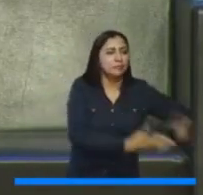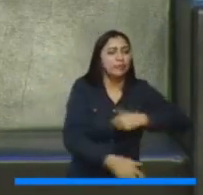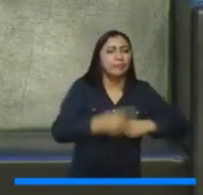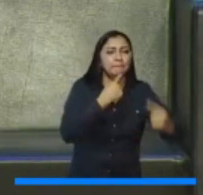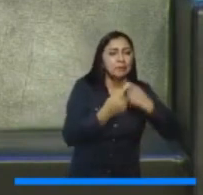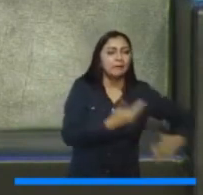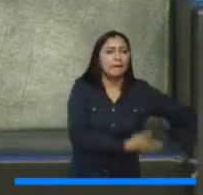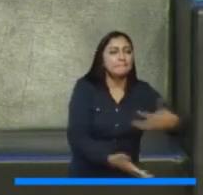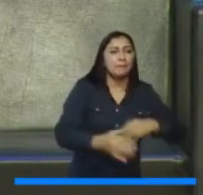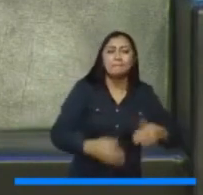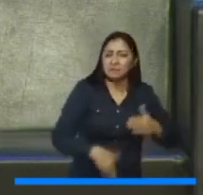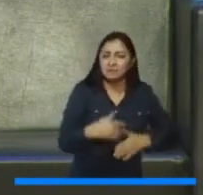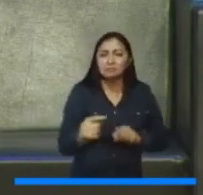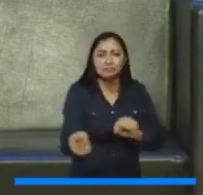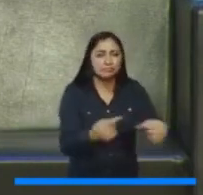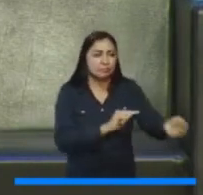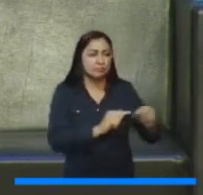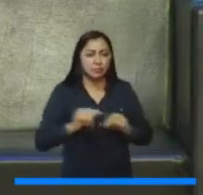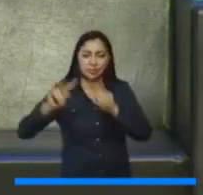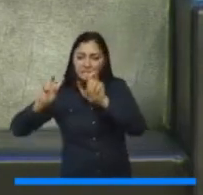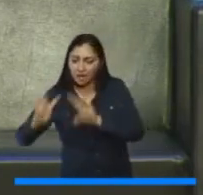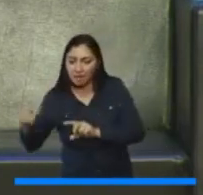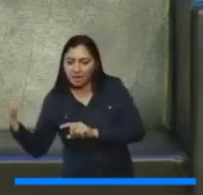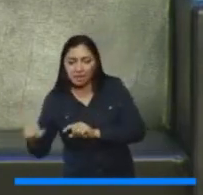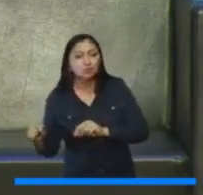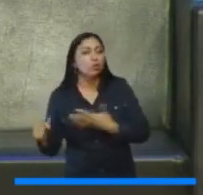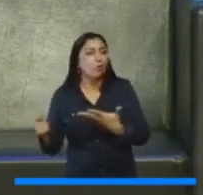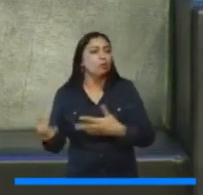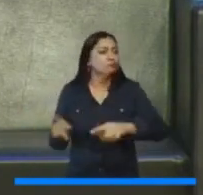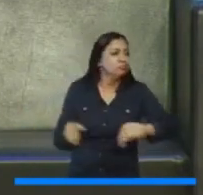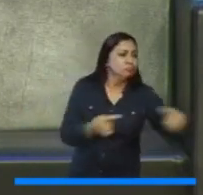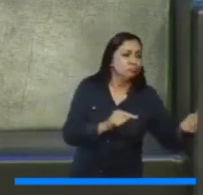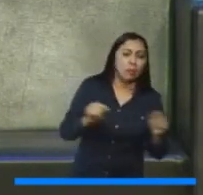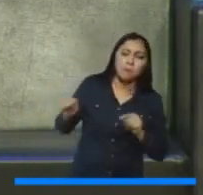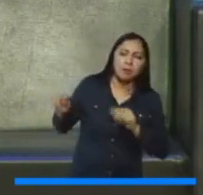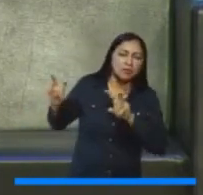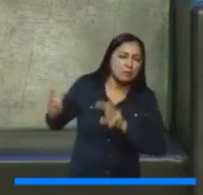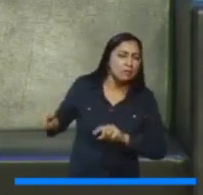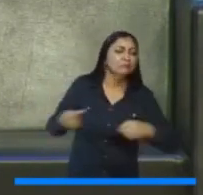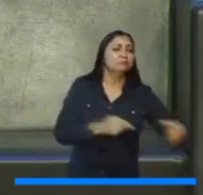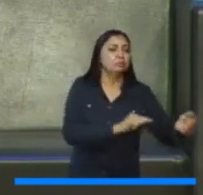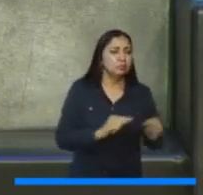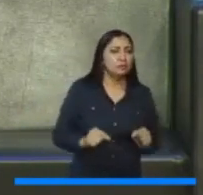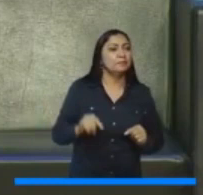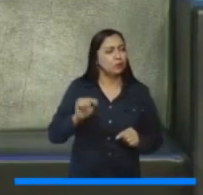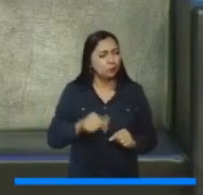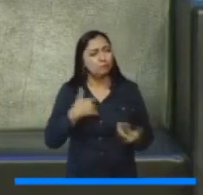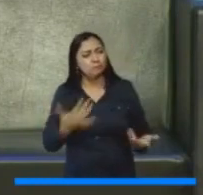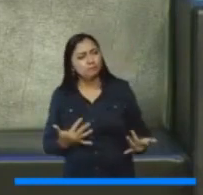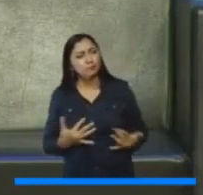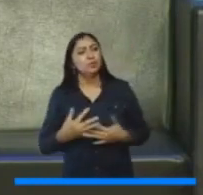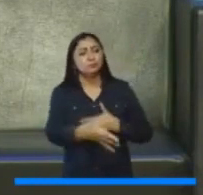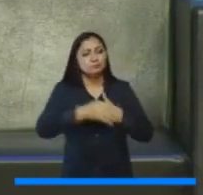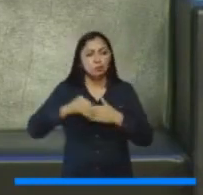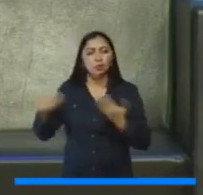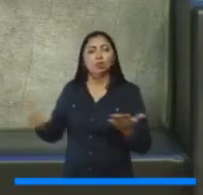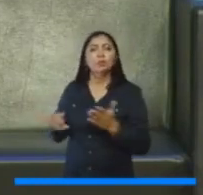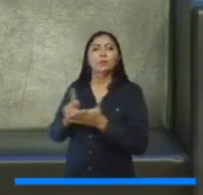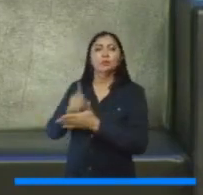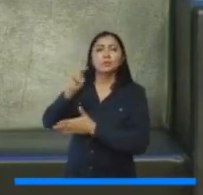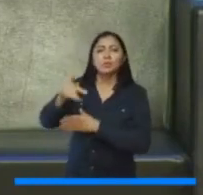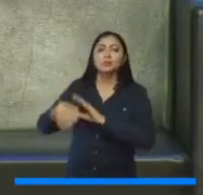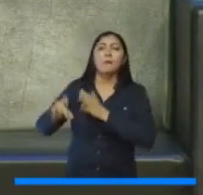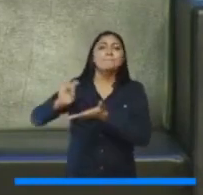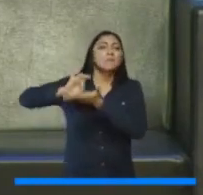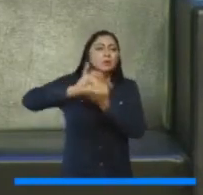Y hagamos los debates sobre estos temas. Y eso me permitió construir un modelo de desarrollo institucional, un proyecto de desarrollo institucional que,